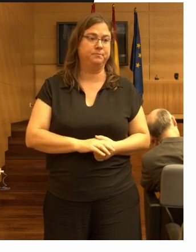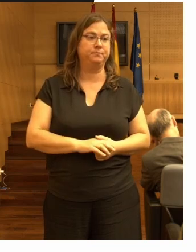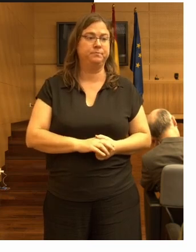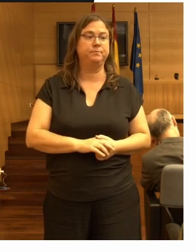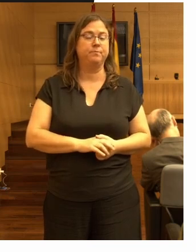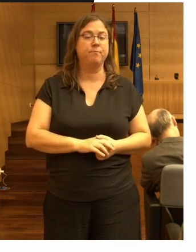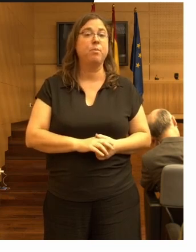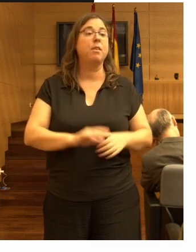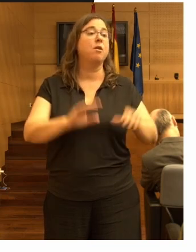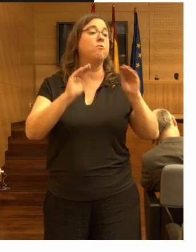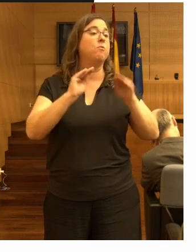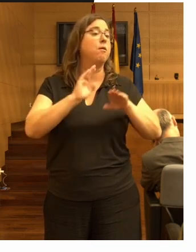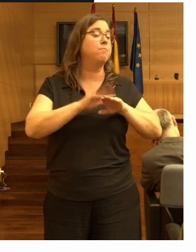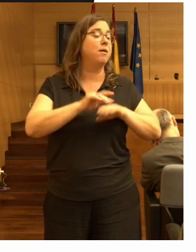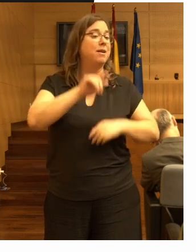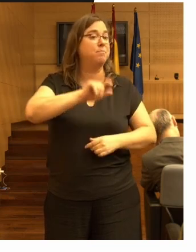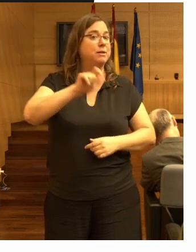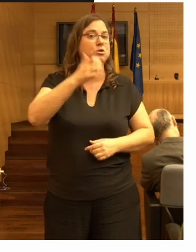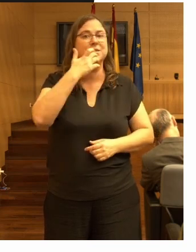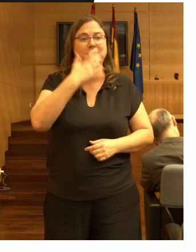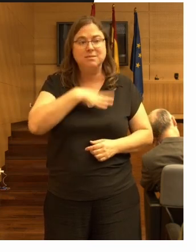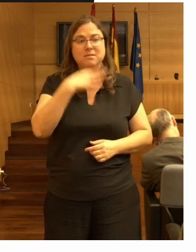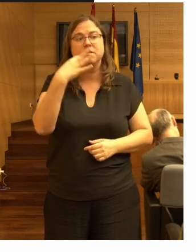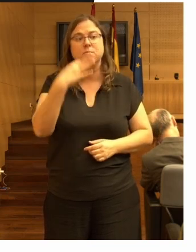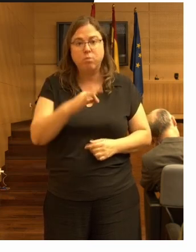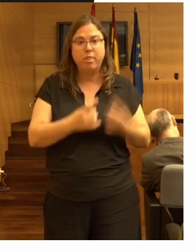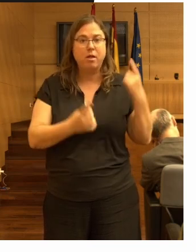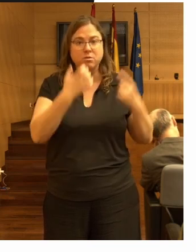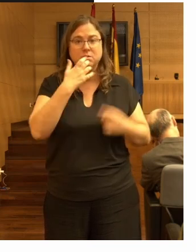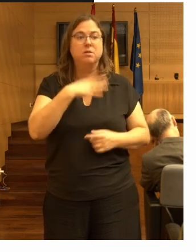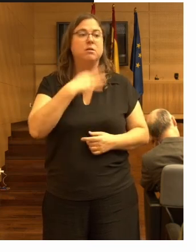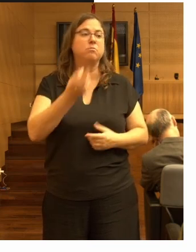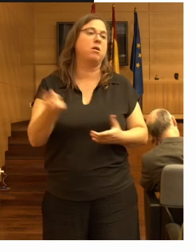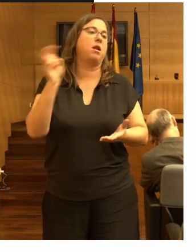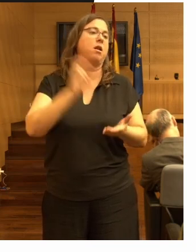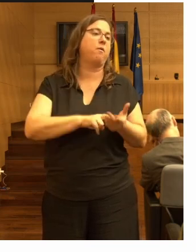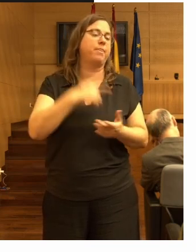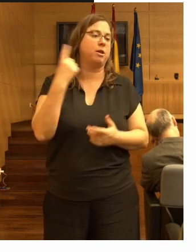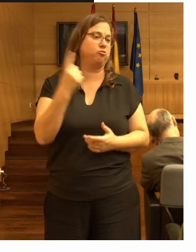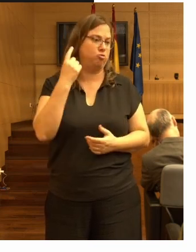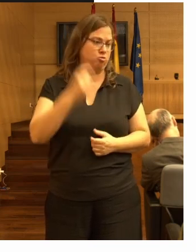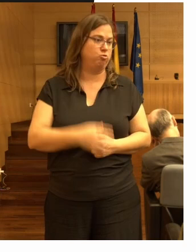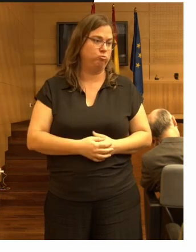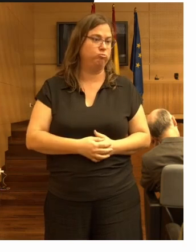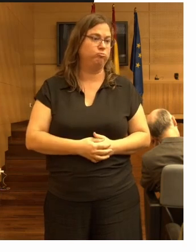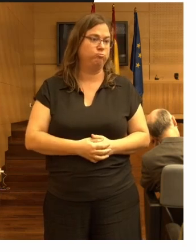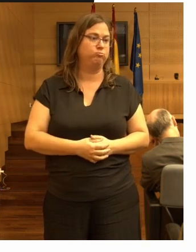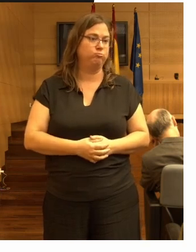para que las personas los que puedan algunos de ellos se puedan levantar por sí solos del suelo